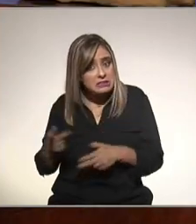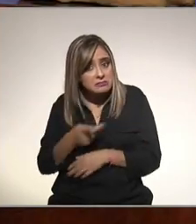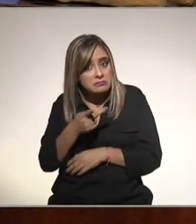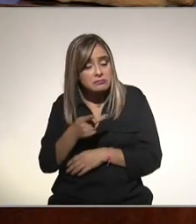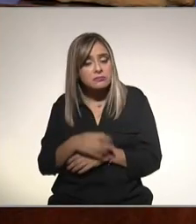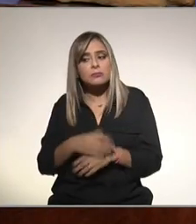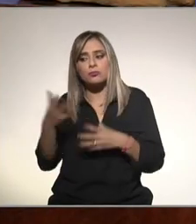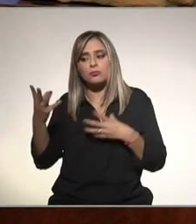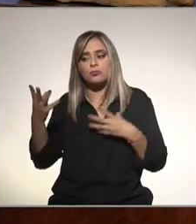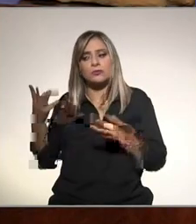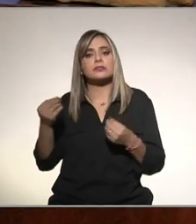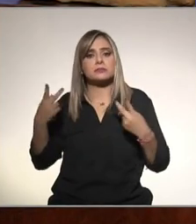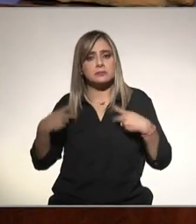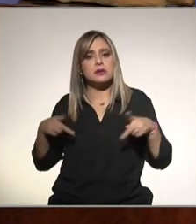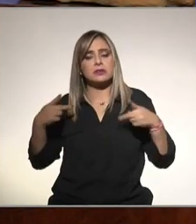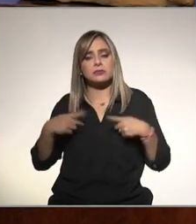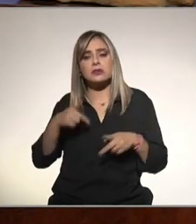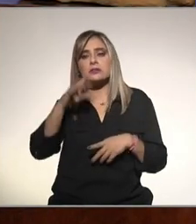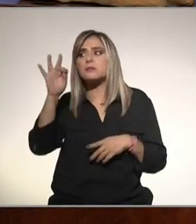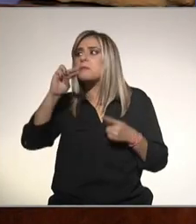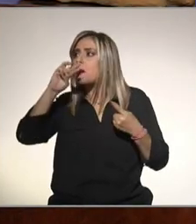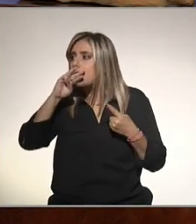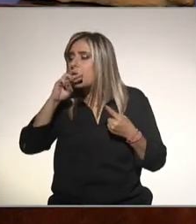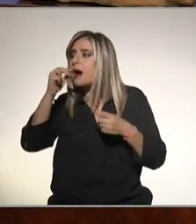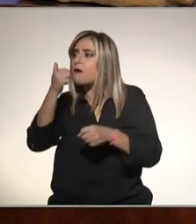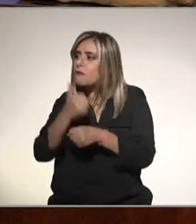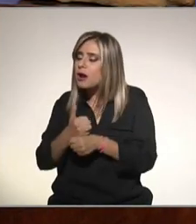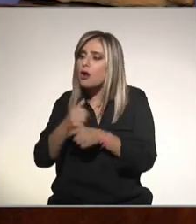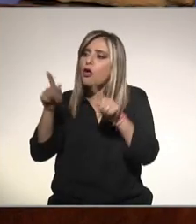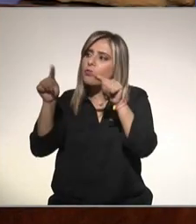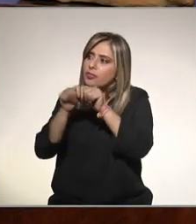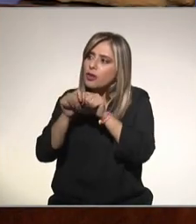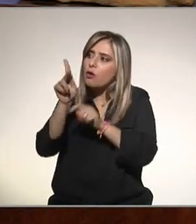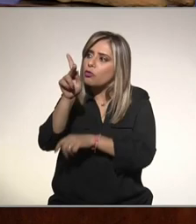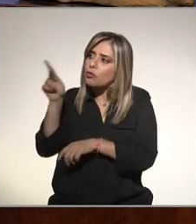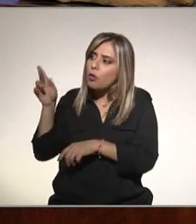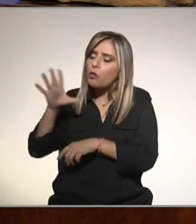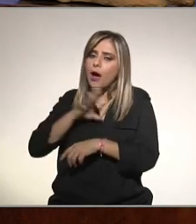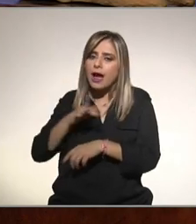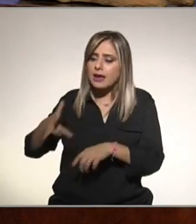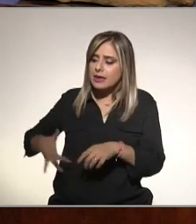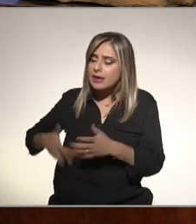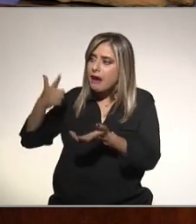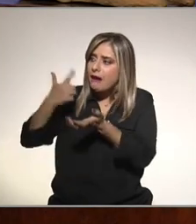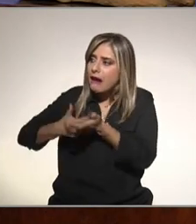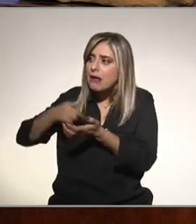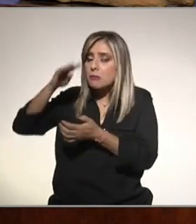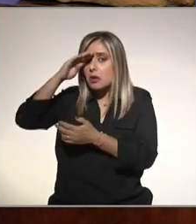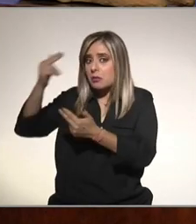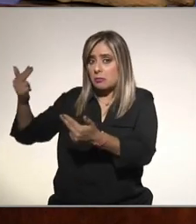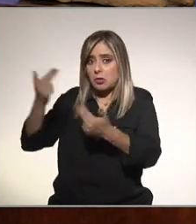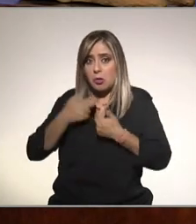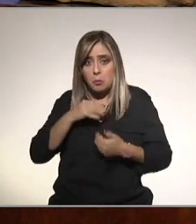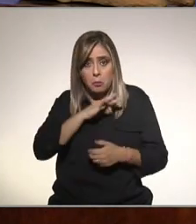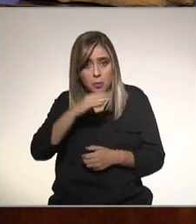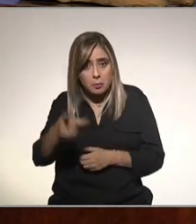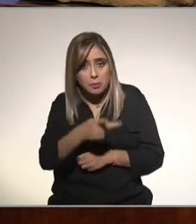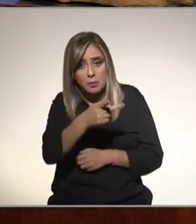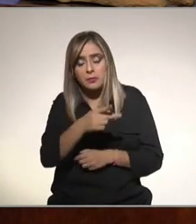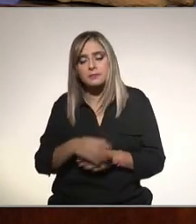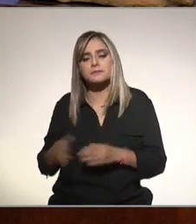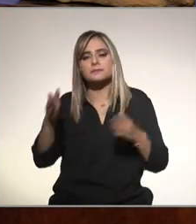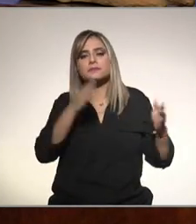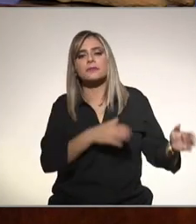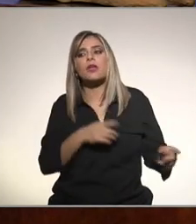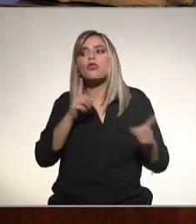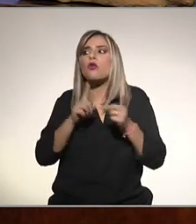hay muchas personas que están ahí diciendo que pues la mamá el abuelo el tío todos han tenido esta condición Leti Nava dice a